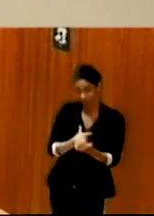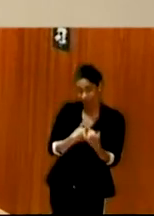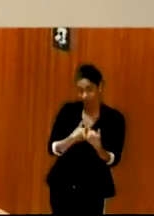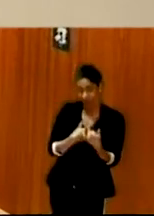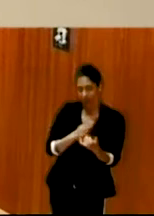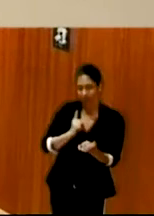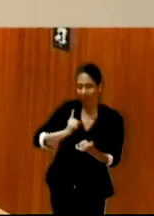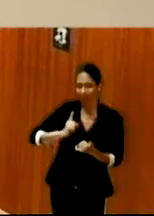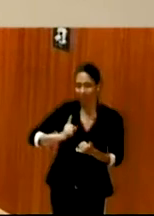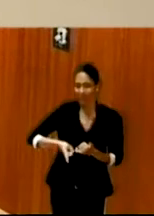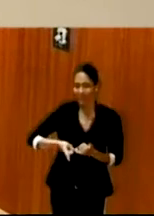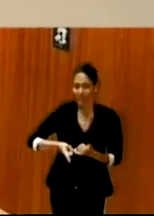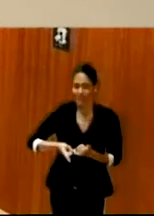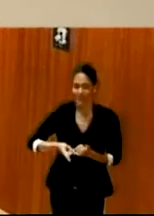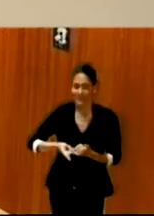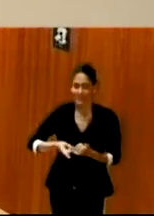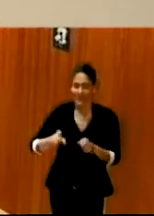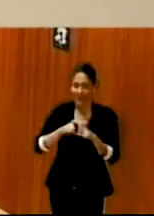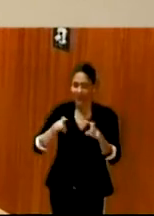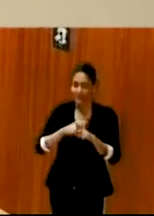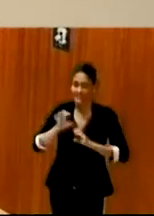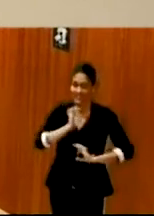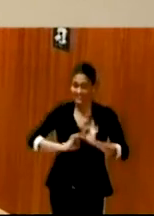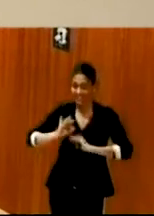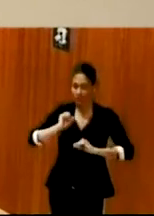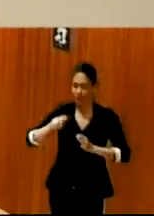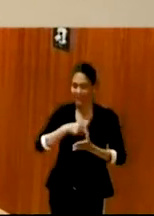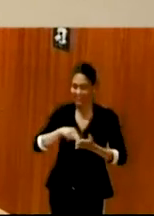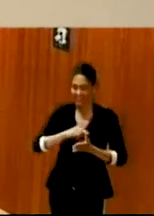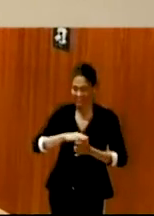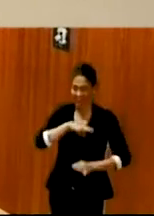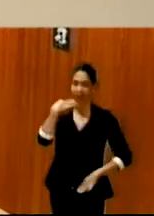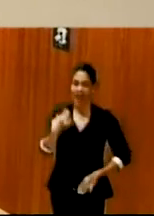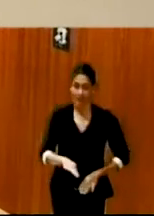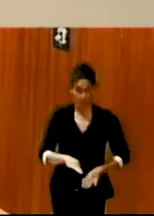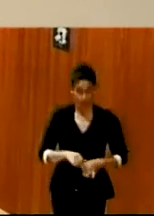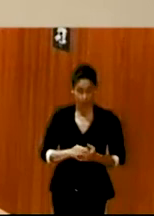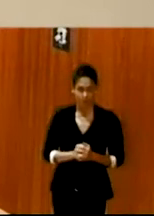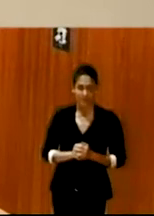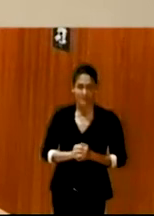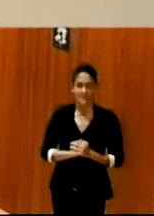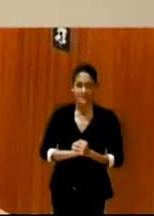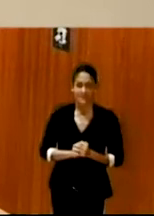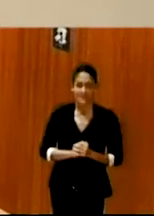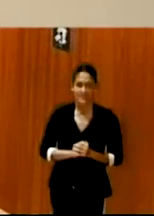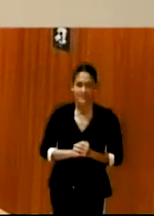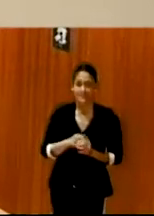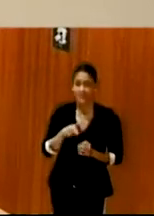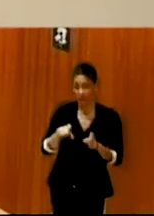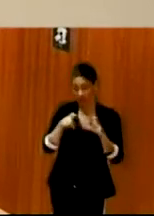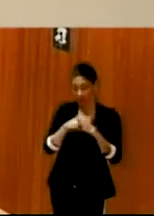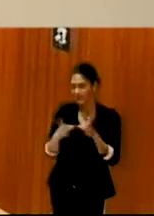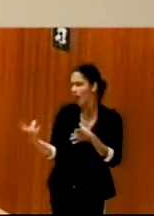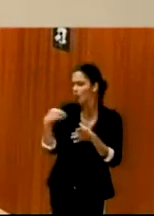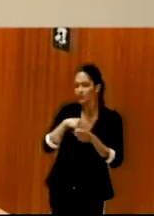directora de la compañía de teatro y danza Arimux, que aparte de compañía, es una compañía inclusiva